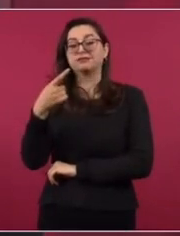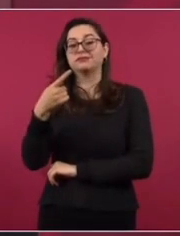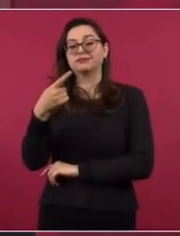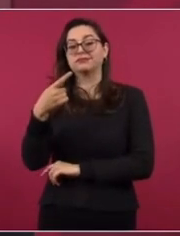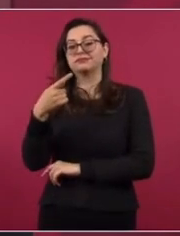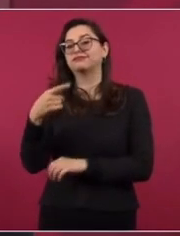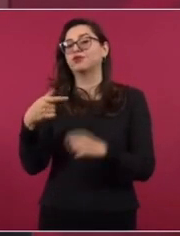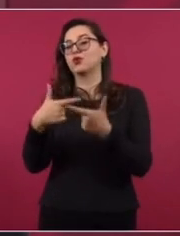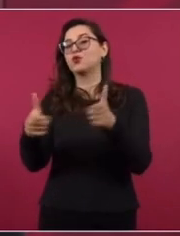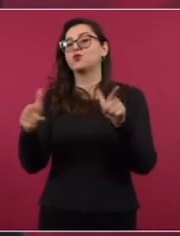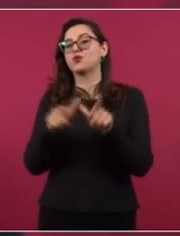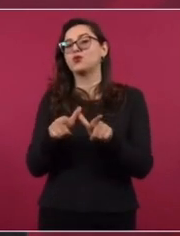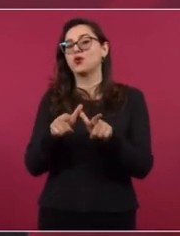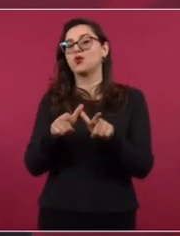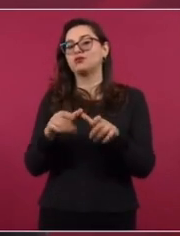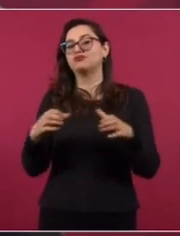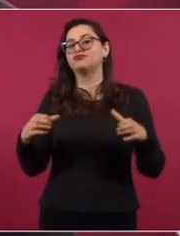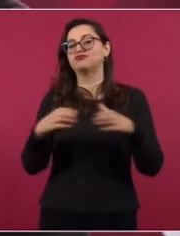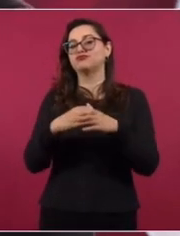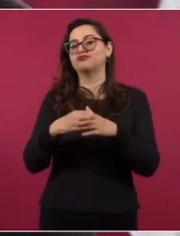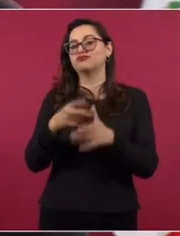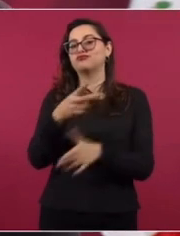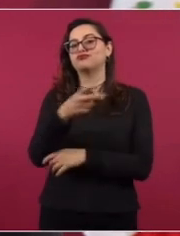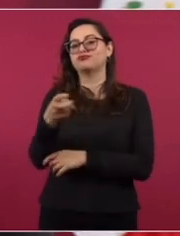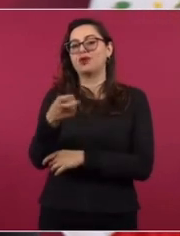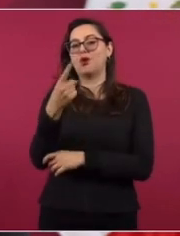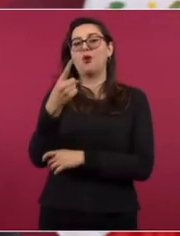Es para… esta sigue una novela.